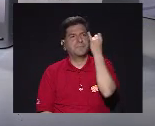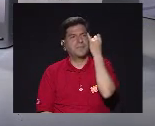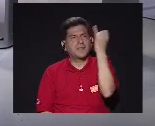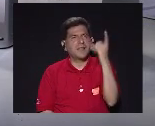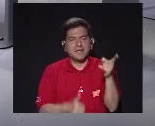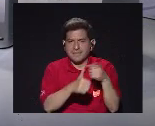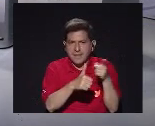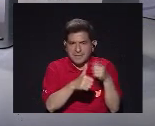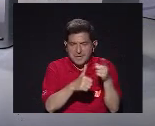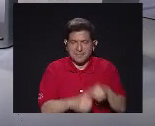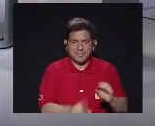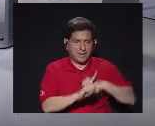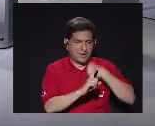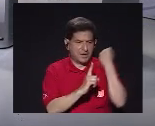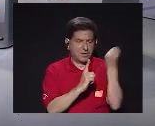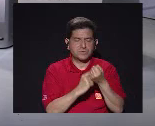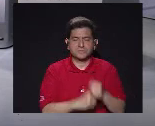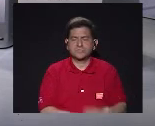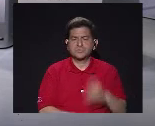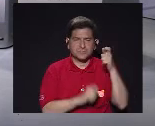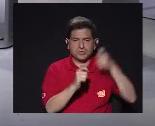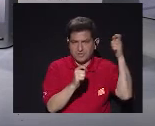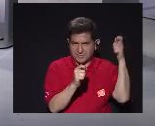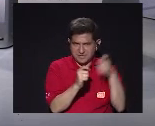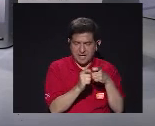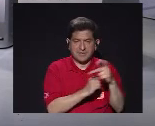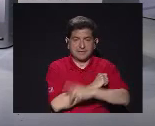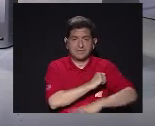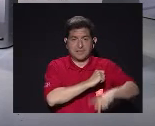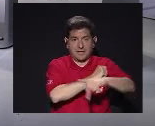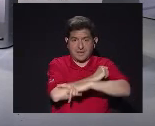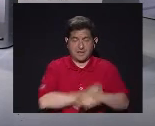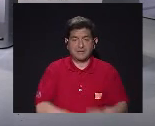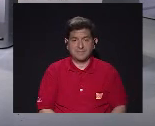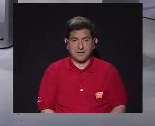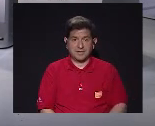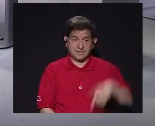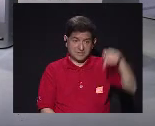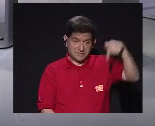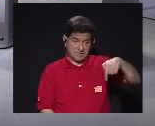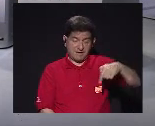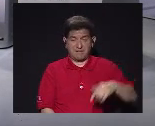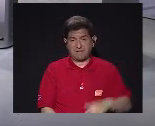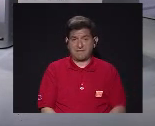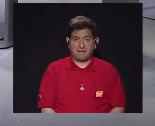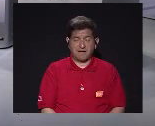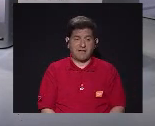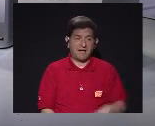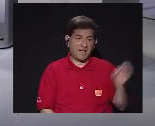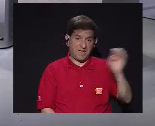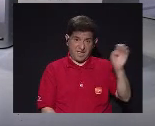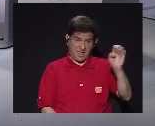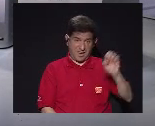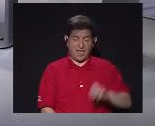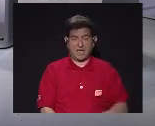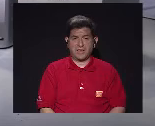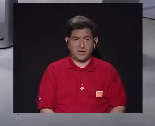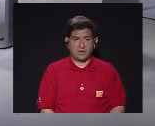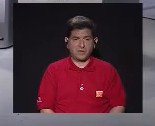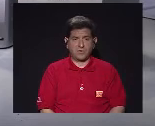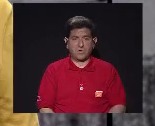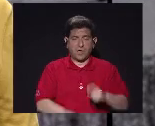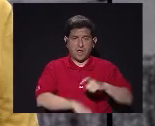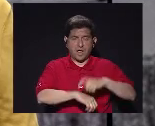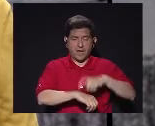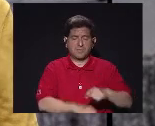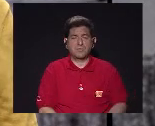El inicio de esto Es una situación Muy coyuntural Este país Todos los Digamos Los eneros En ocasión